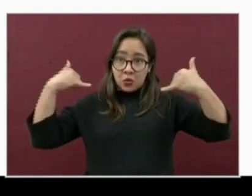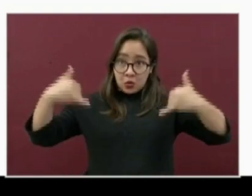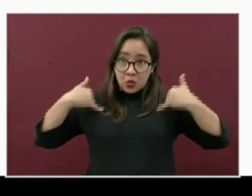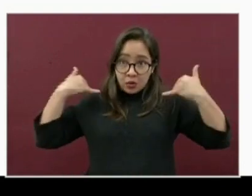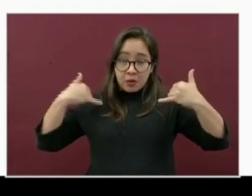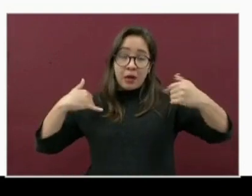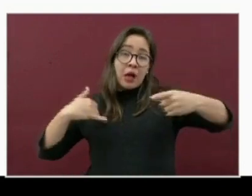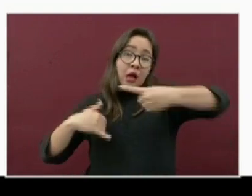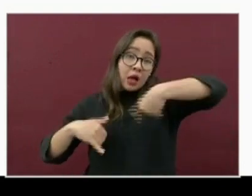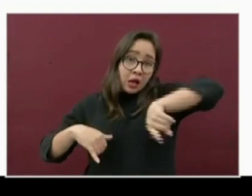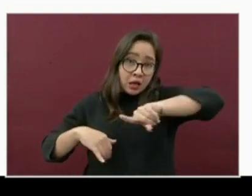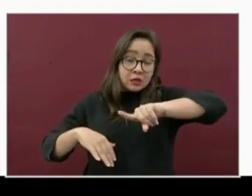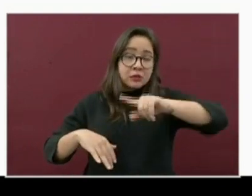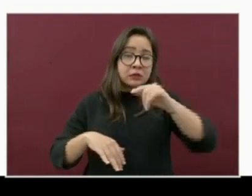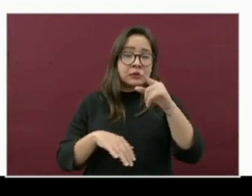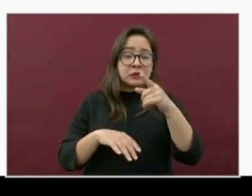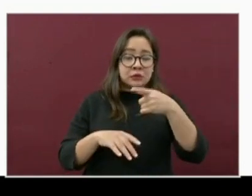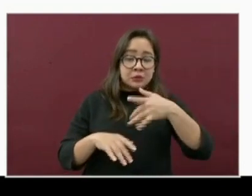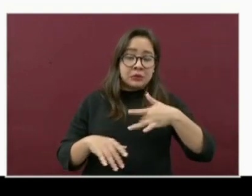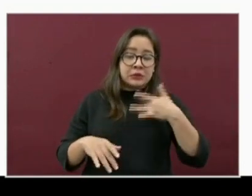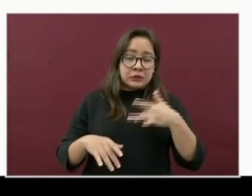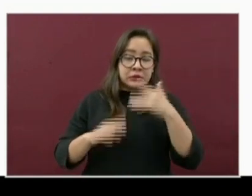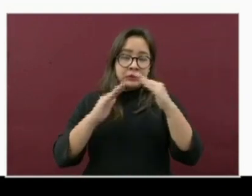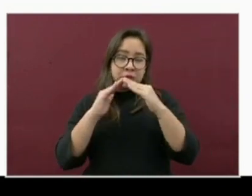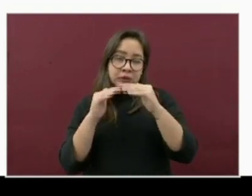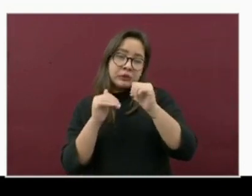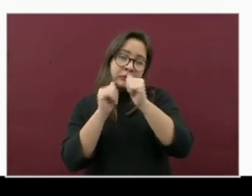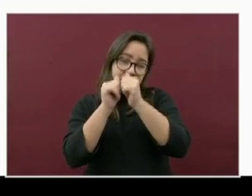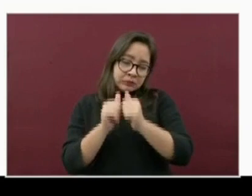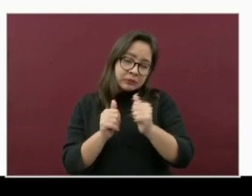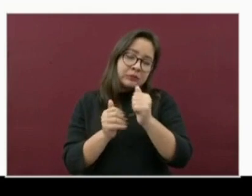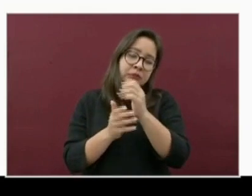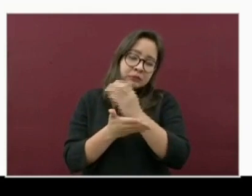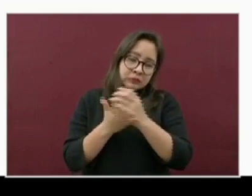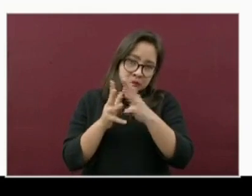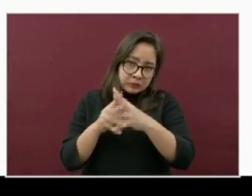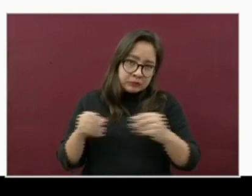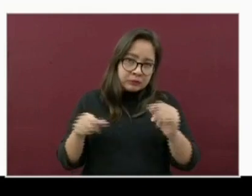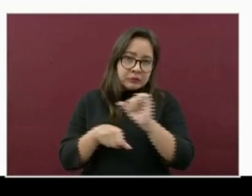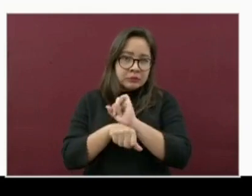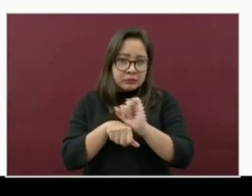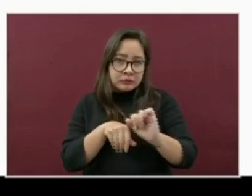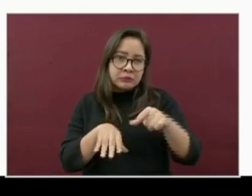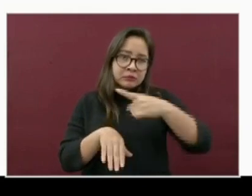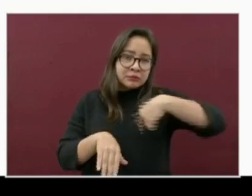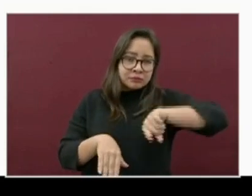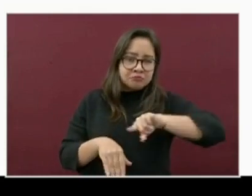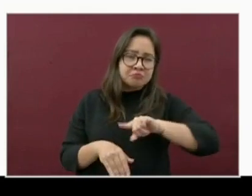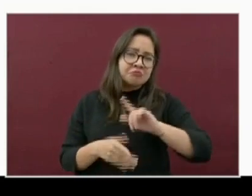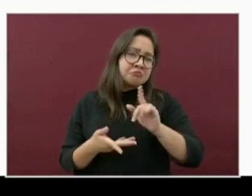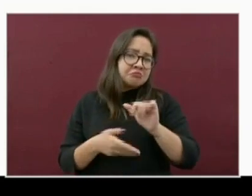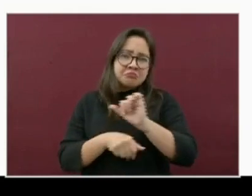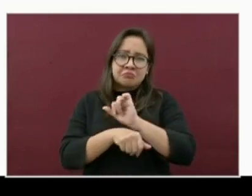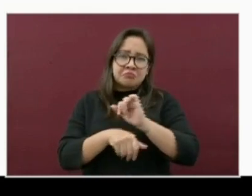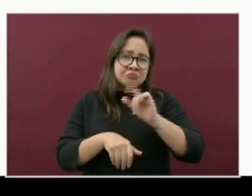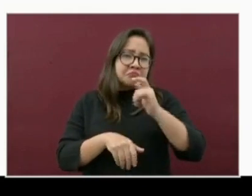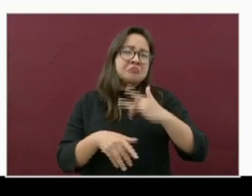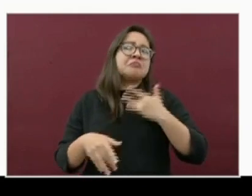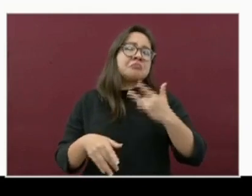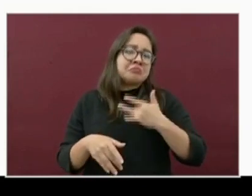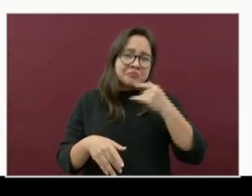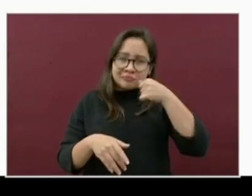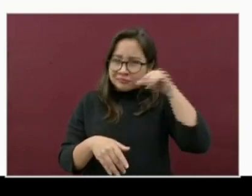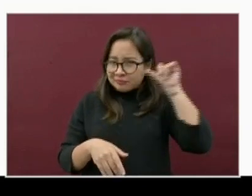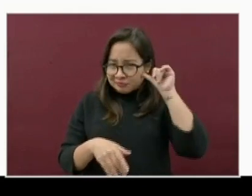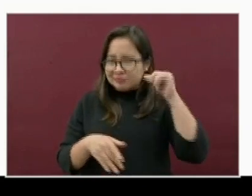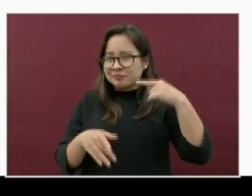cuadros leves y moderados manejados en forma ambulatoria, las manifestaciones clínicas han sido las que mencionamos el